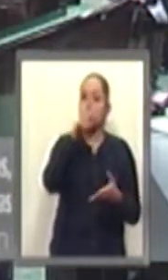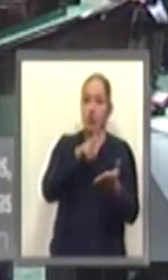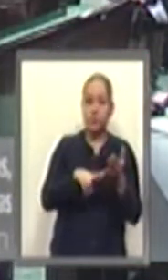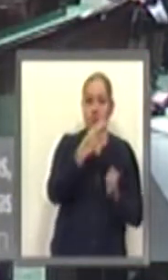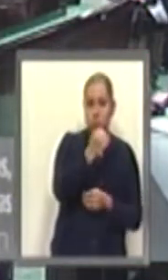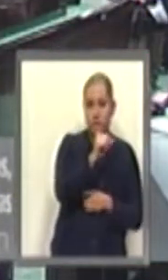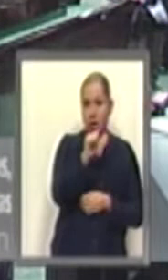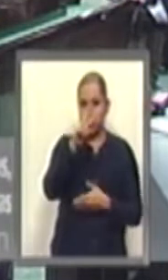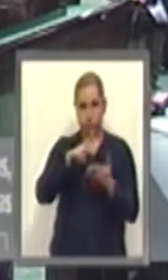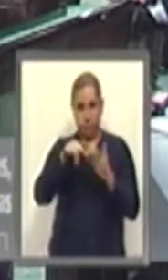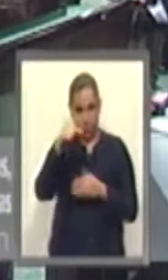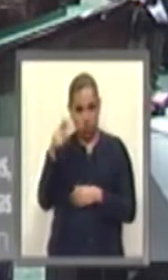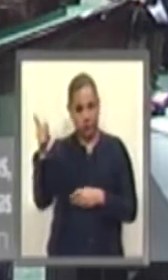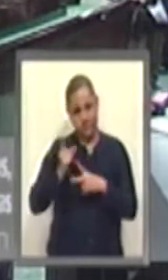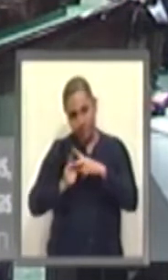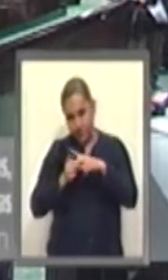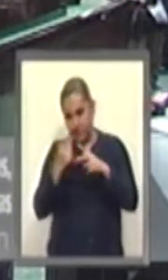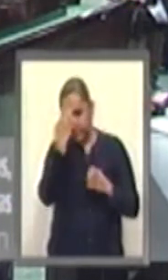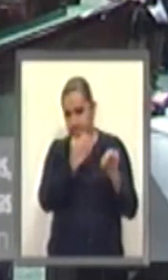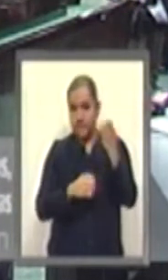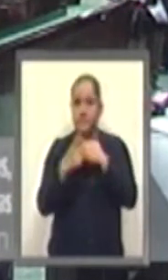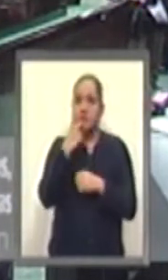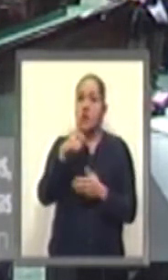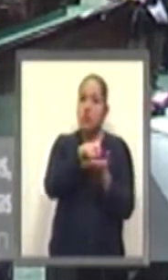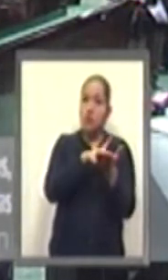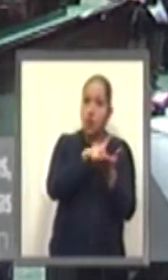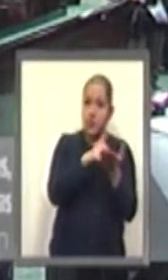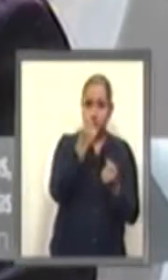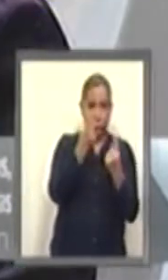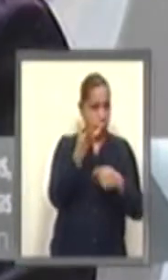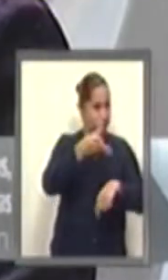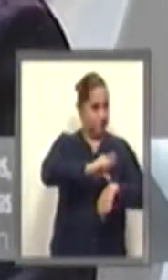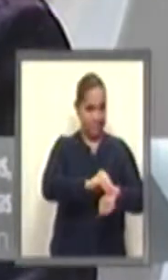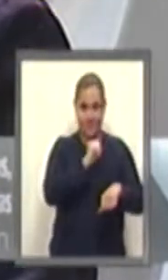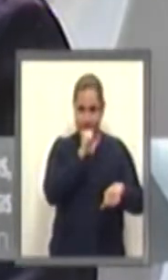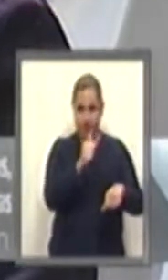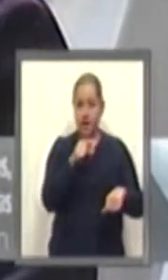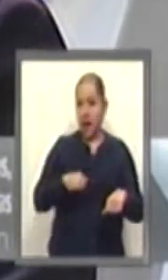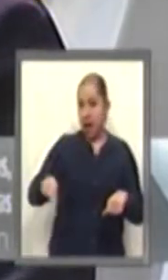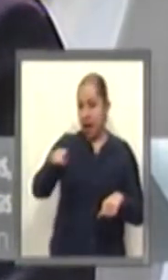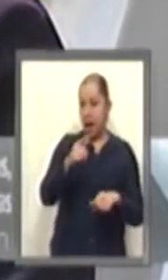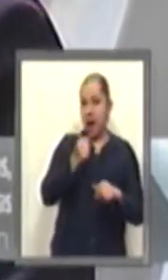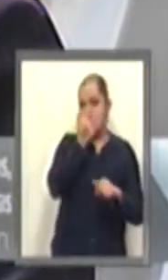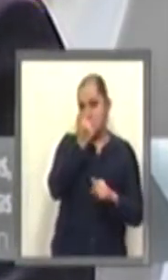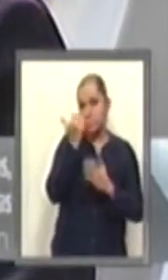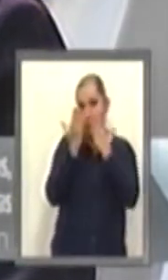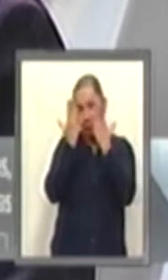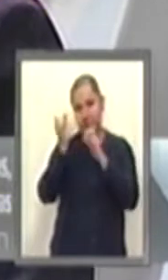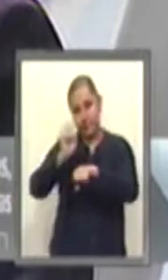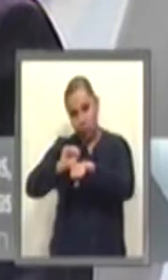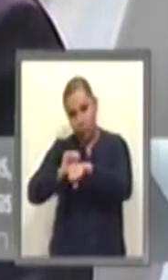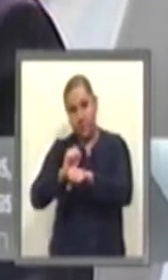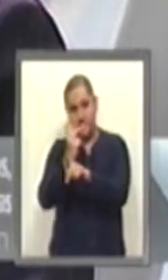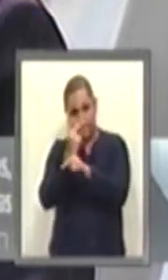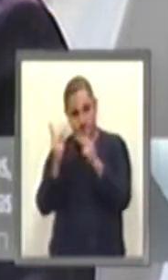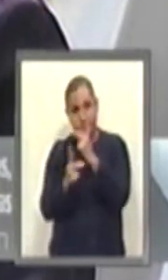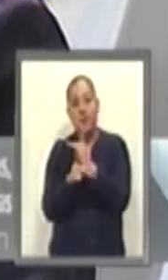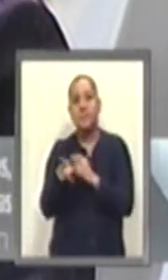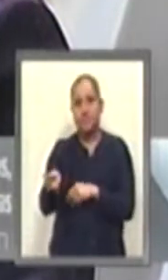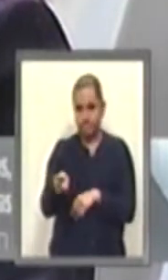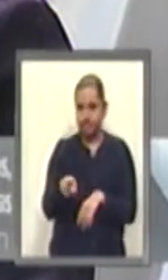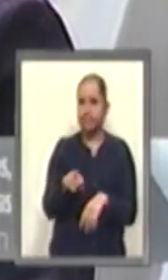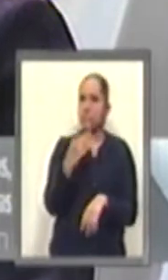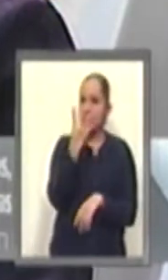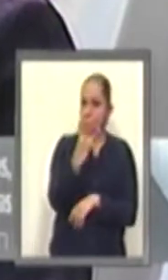dos mil doce, el consumo de drogas ilícitas entre estudiantes de secundaria y bachillerato se incrementó de cuatro